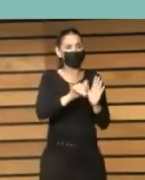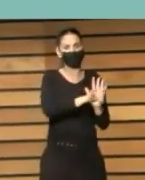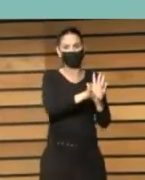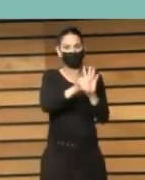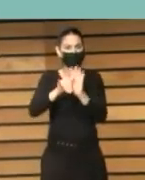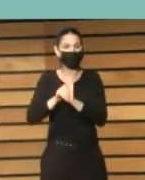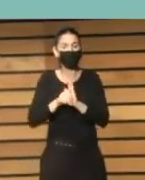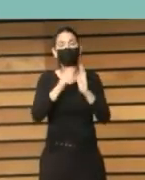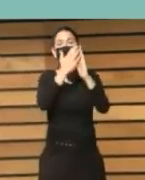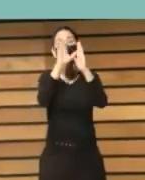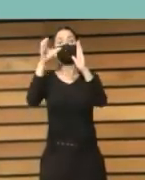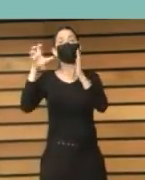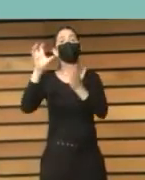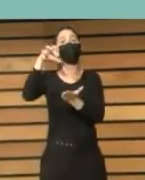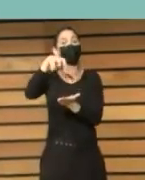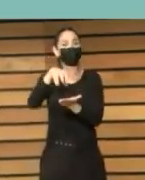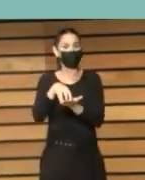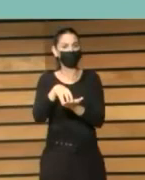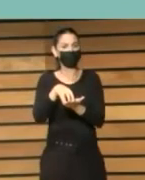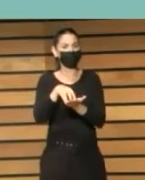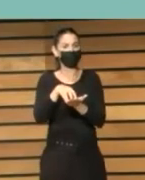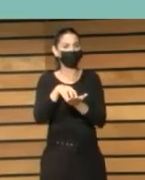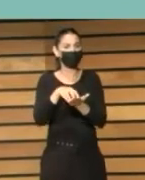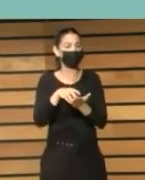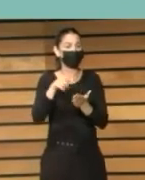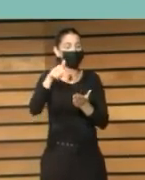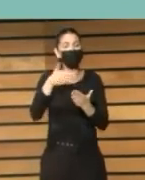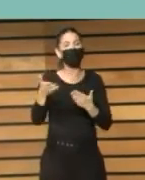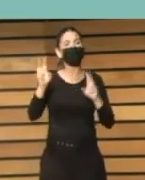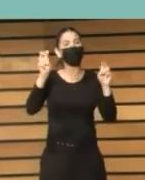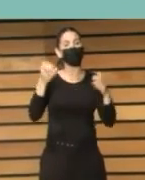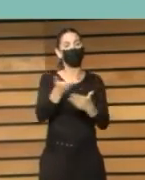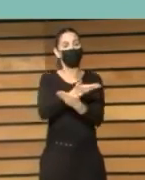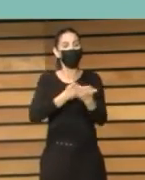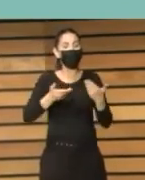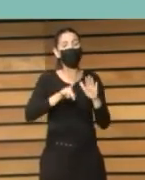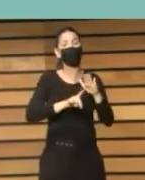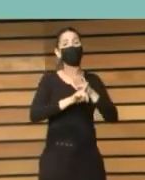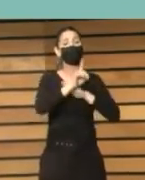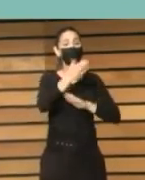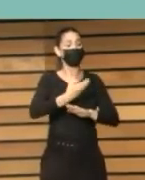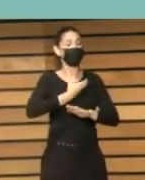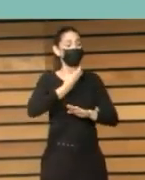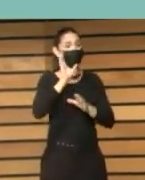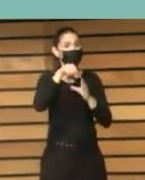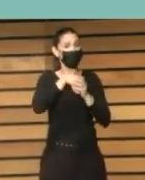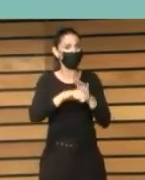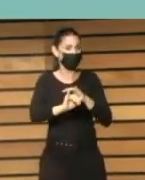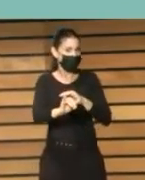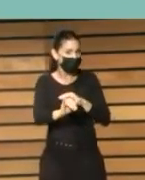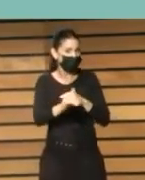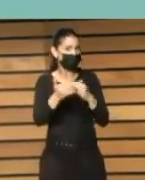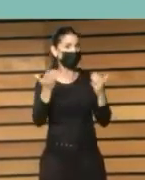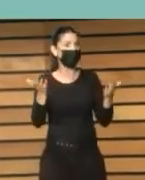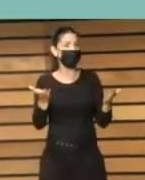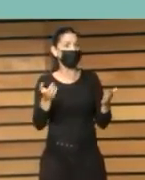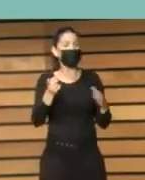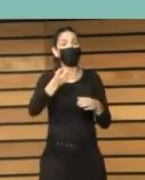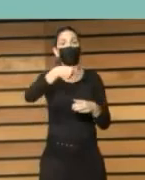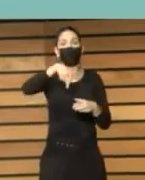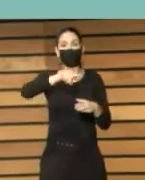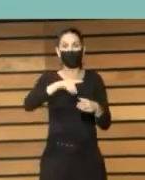están presentes en las estrategias de cooperación para el desarrollo de nuestros ayuntamientos y comunidades autónomas lo están